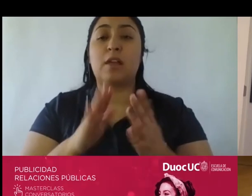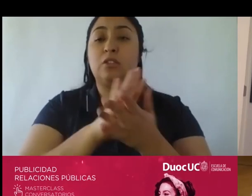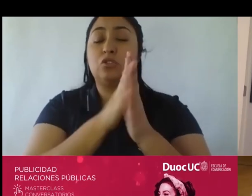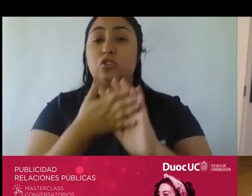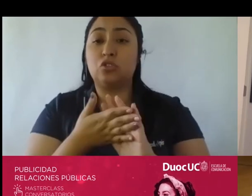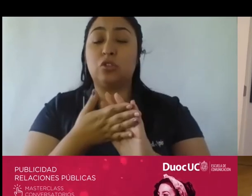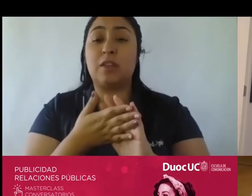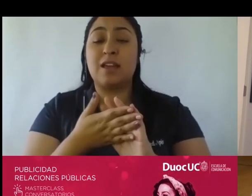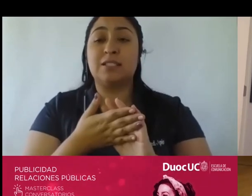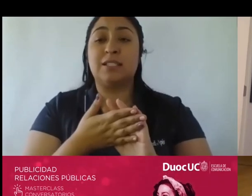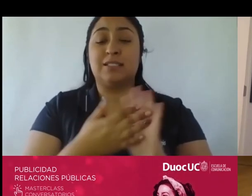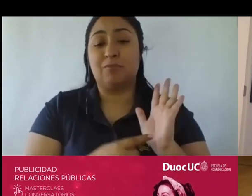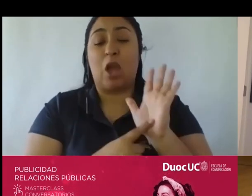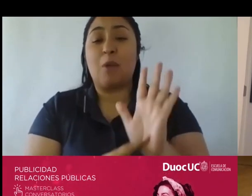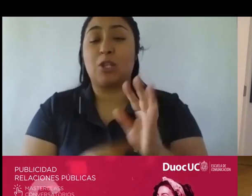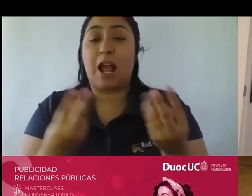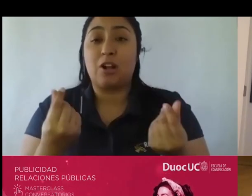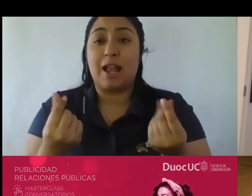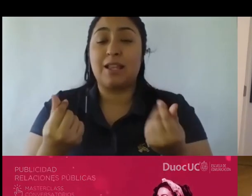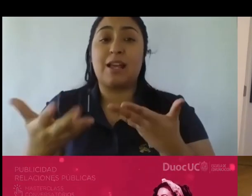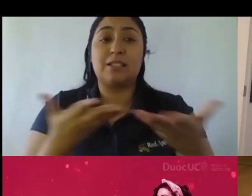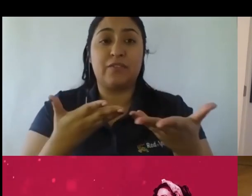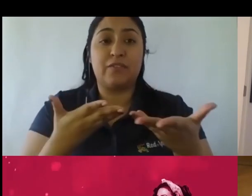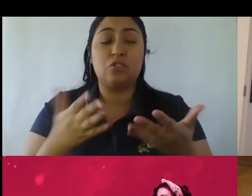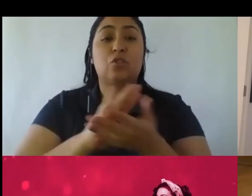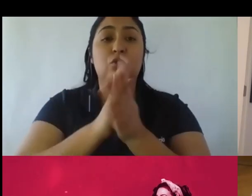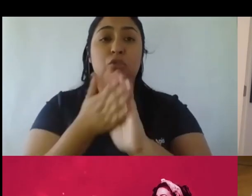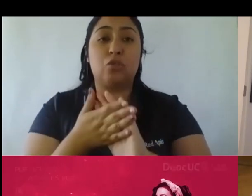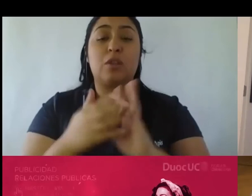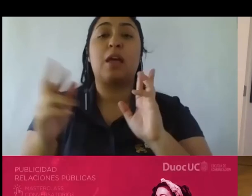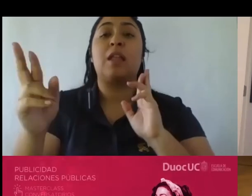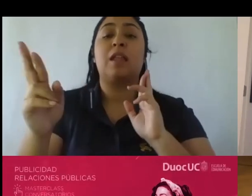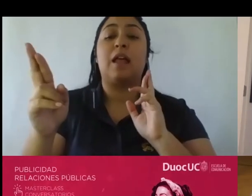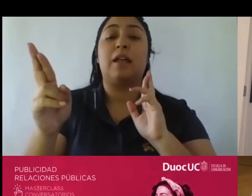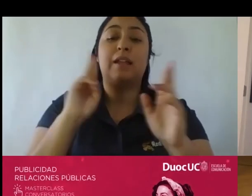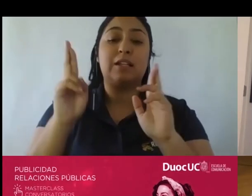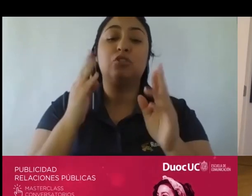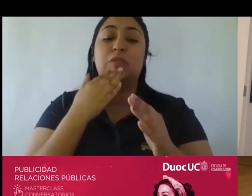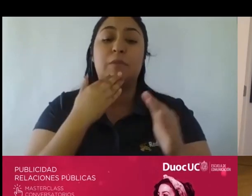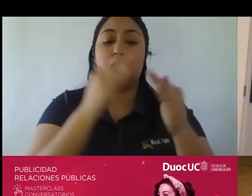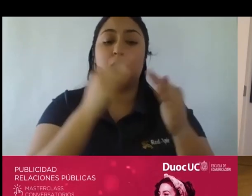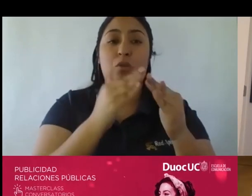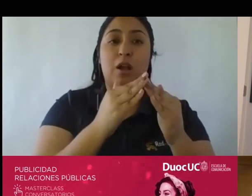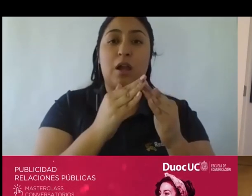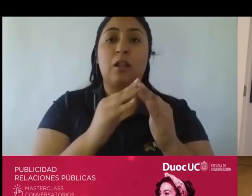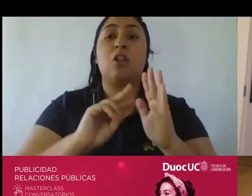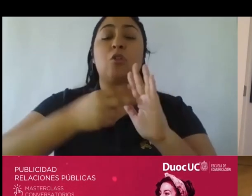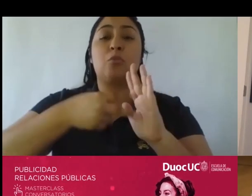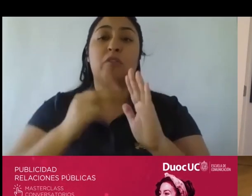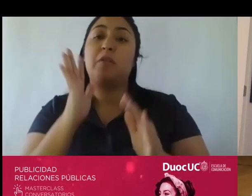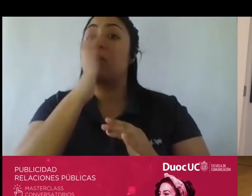sobre todo en aquello que tenía que ver con la conexión hogar probablemente esos problemas no existían en las conexiones